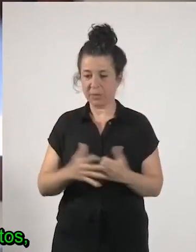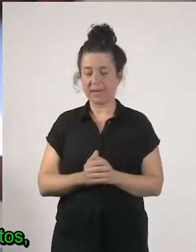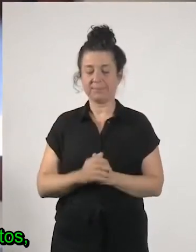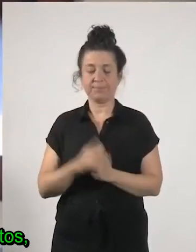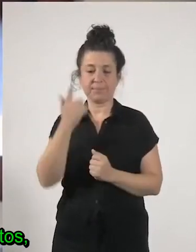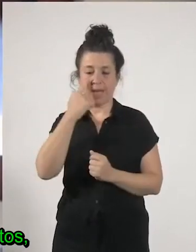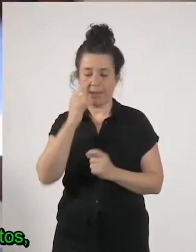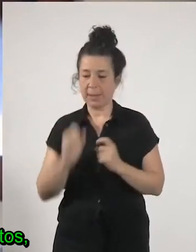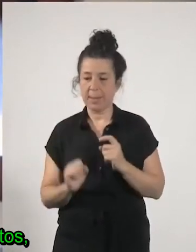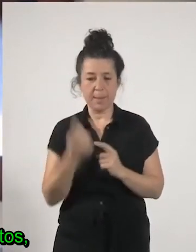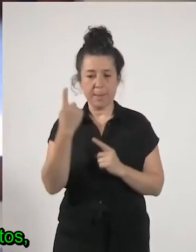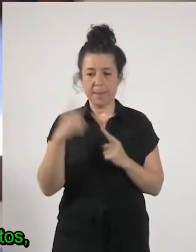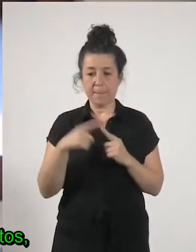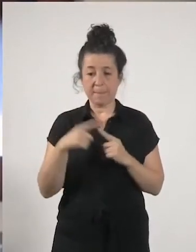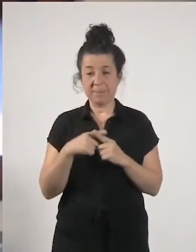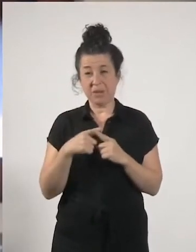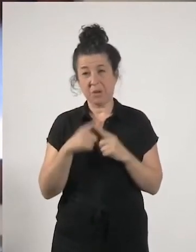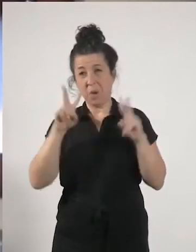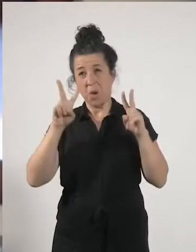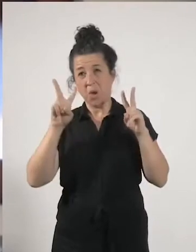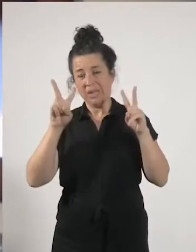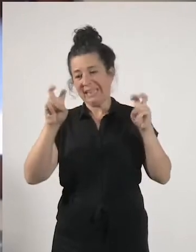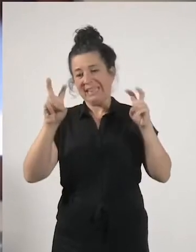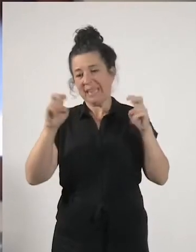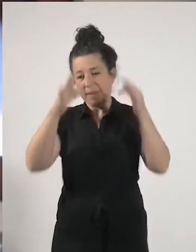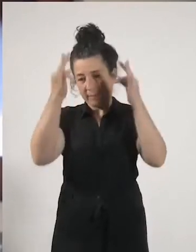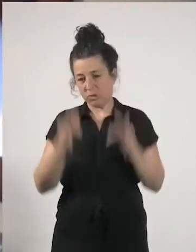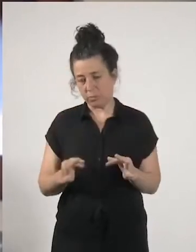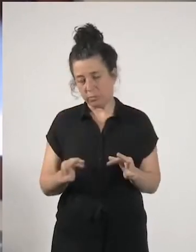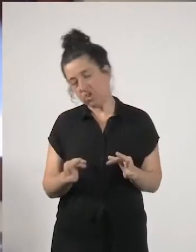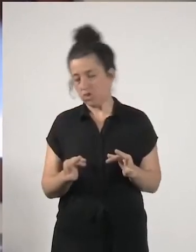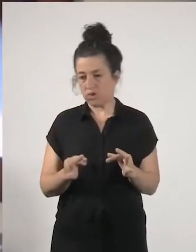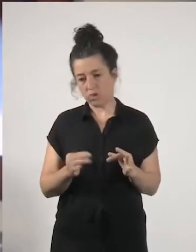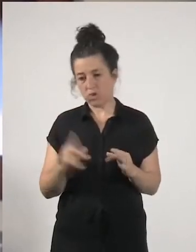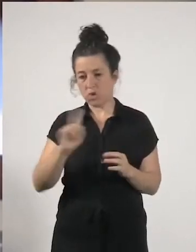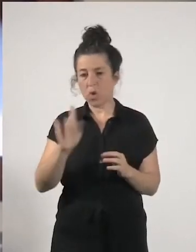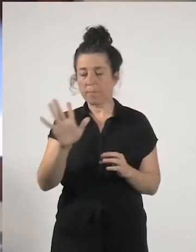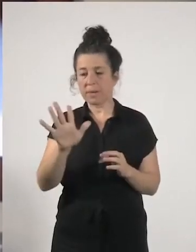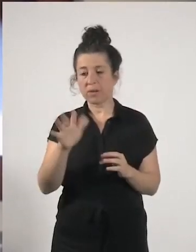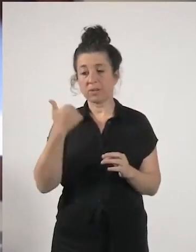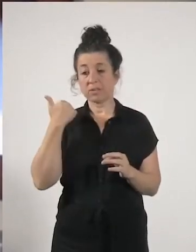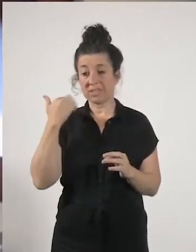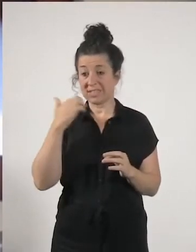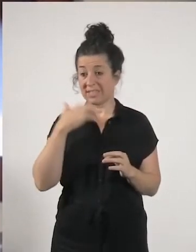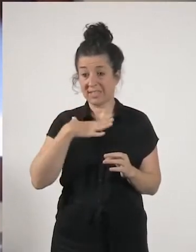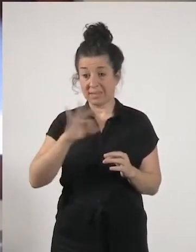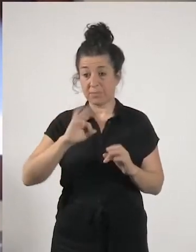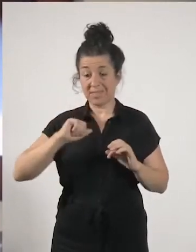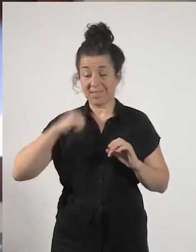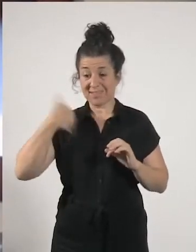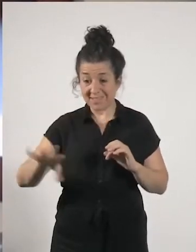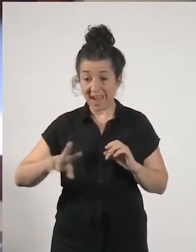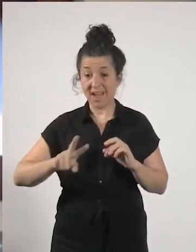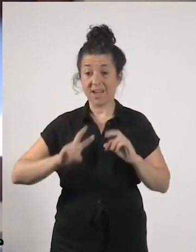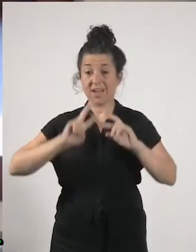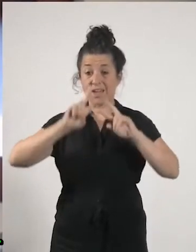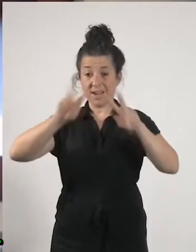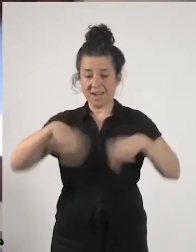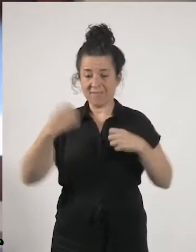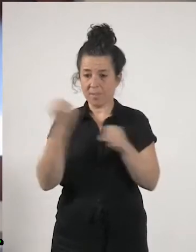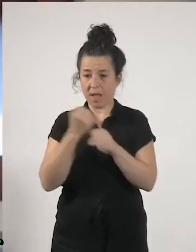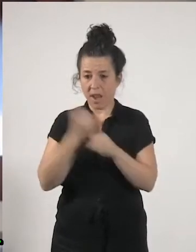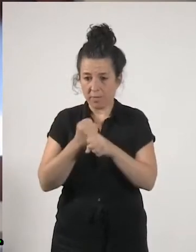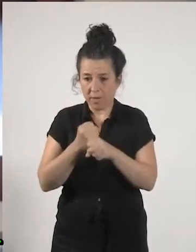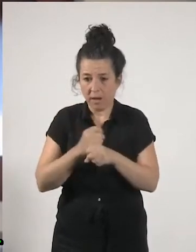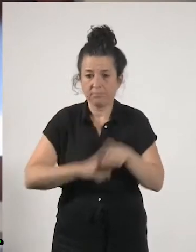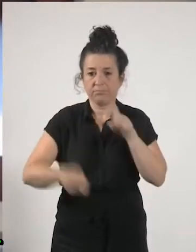no es tanto dentro de los presupuestos pero se puede hacer ya lo de la reforma laboral revertir la reforma laboral pero ahora